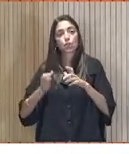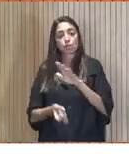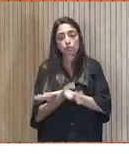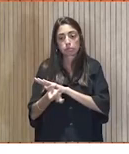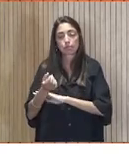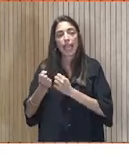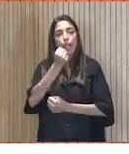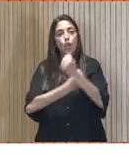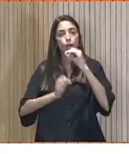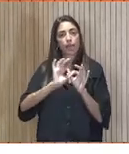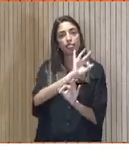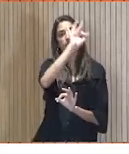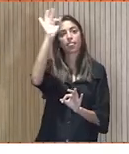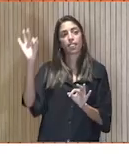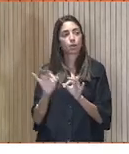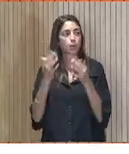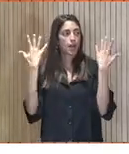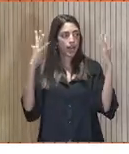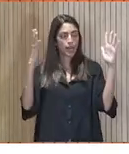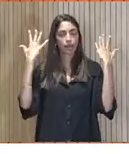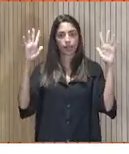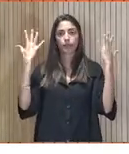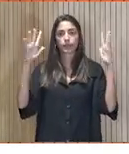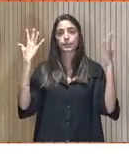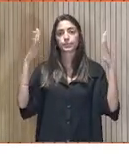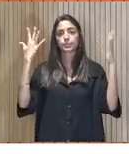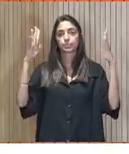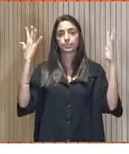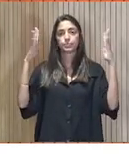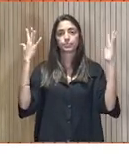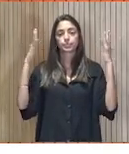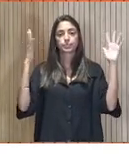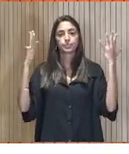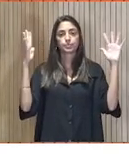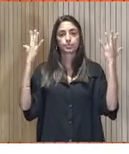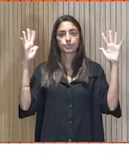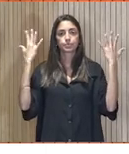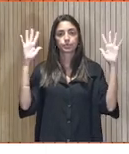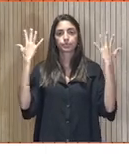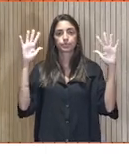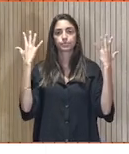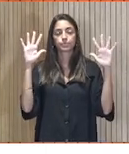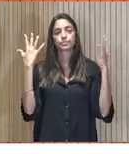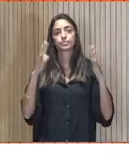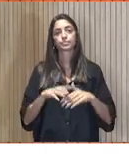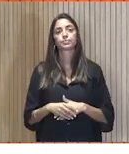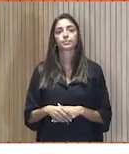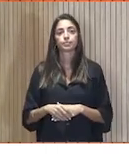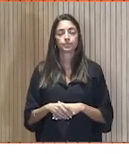Fundación ATSIS por Sumando